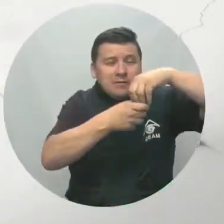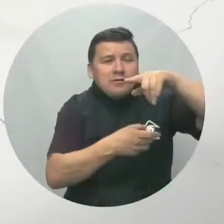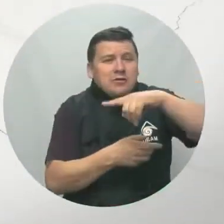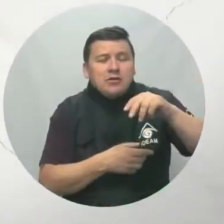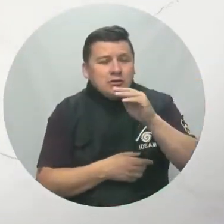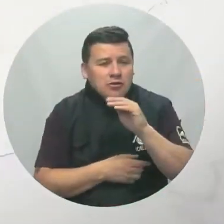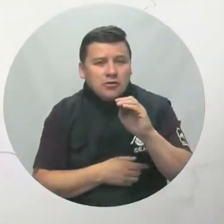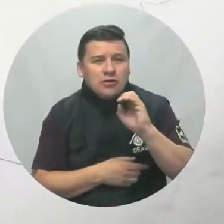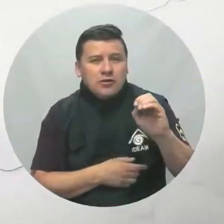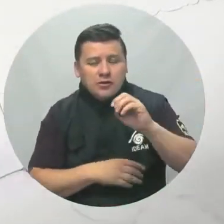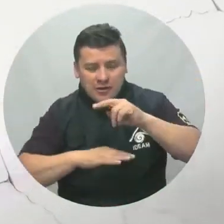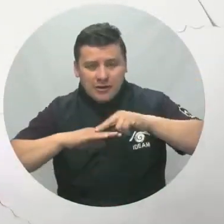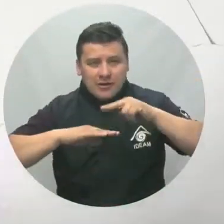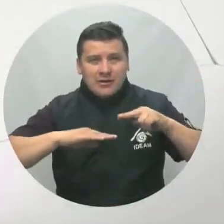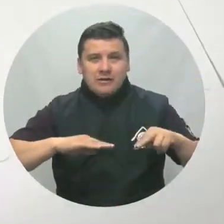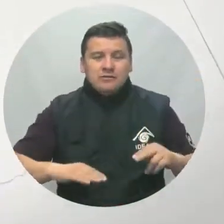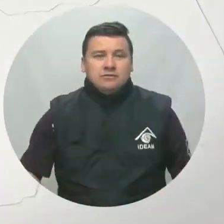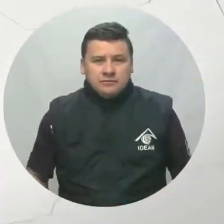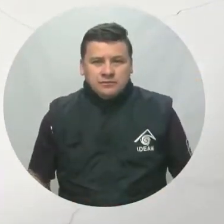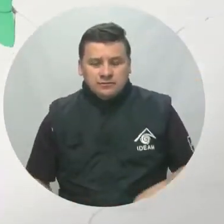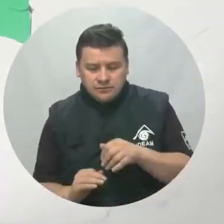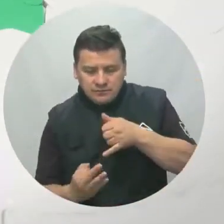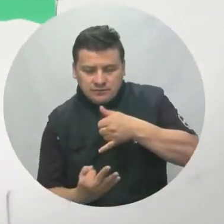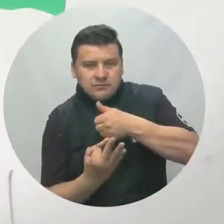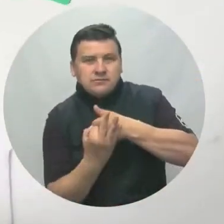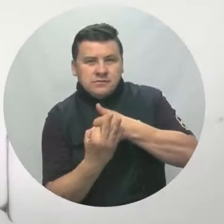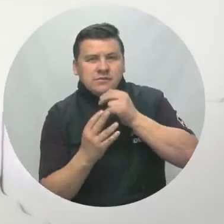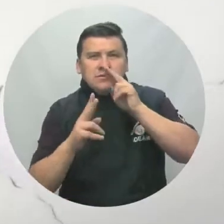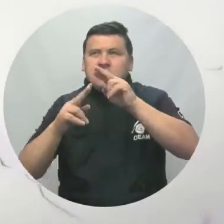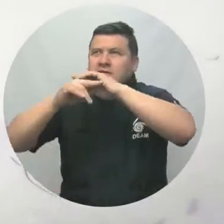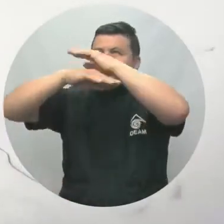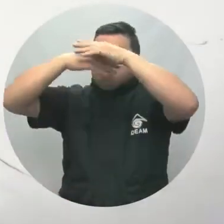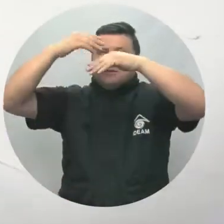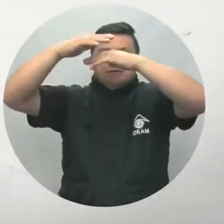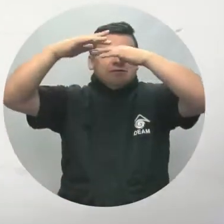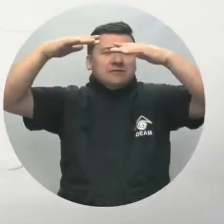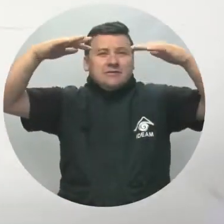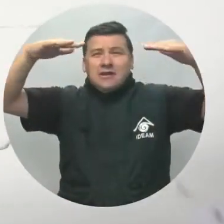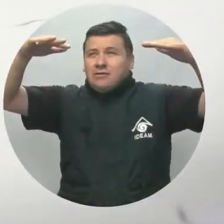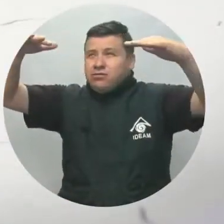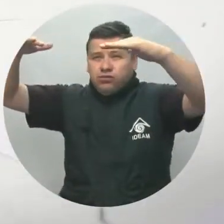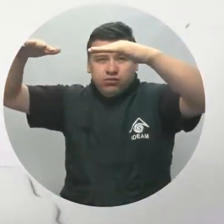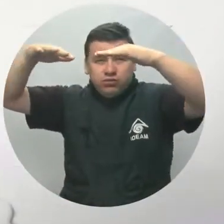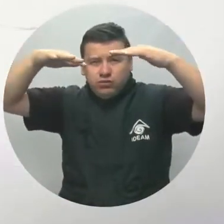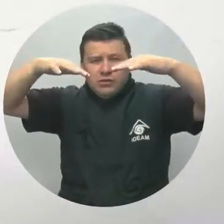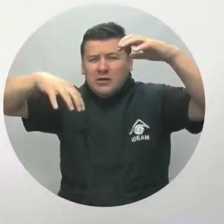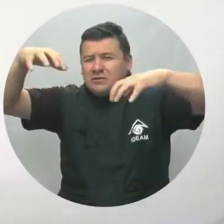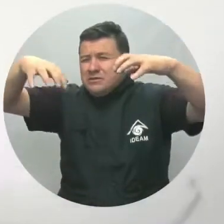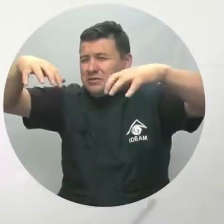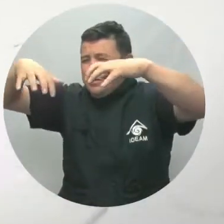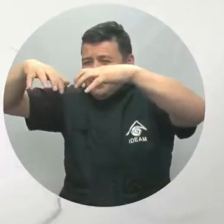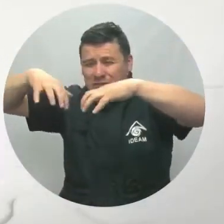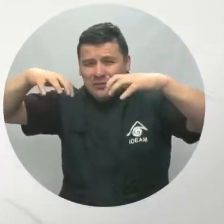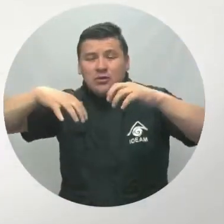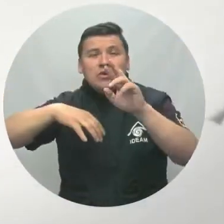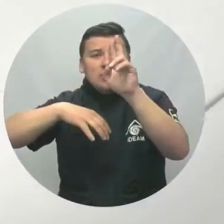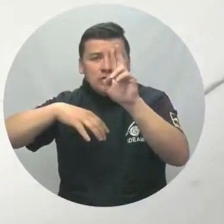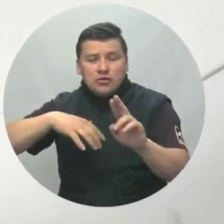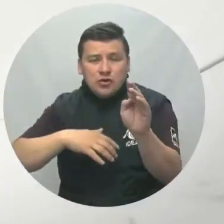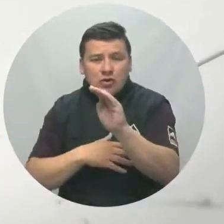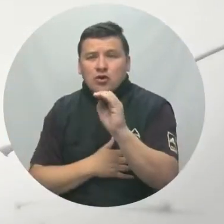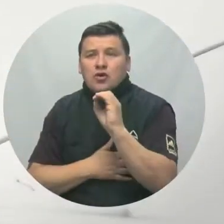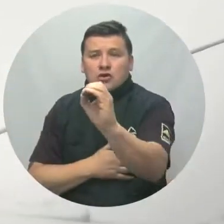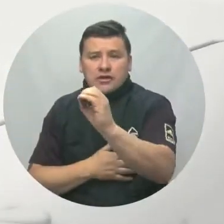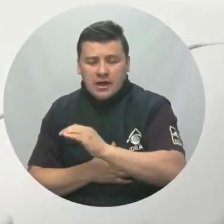del noroccidente de Nariño. En la zona andina se estiman cielos entre parcial a mayormente cubiertos con aguaceros cayendo en el sur y occidente de